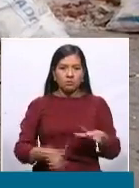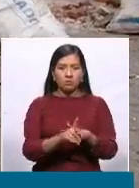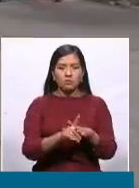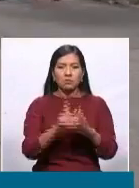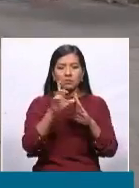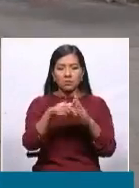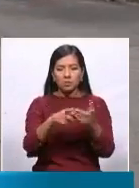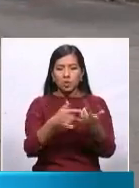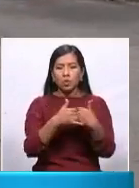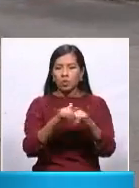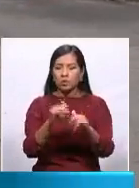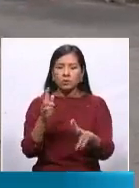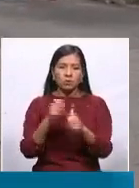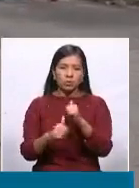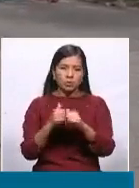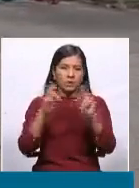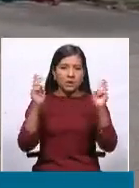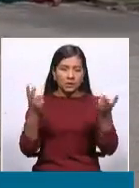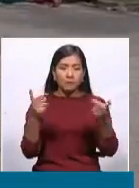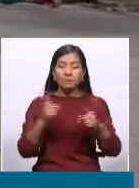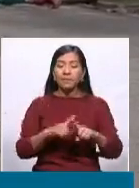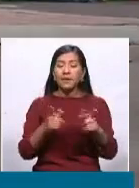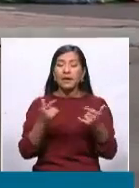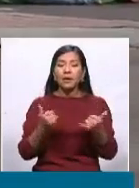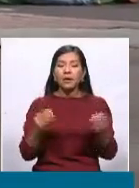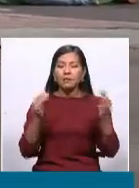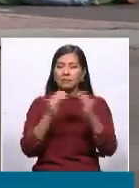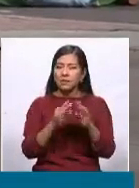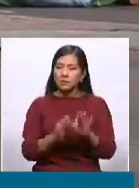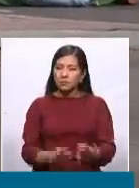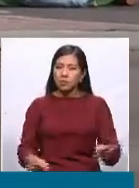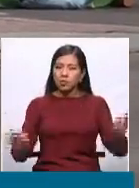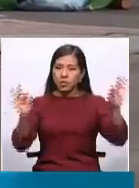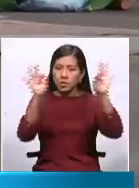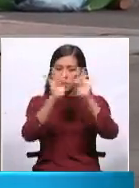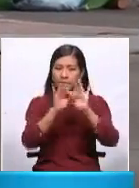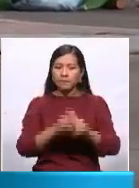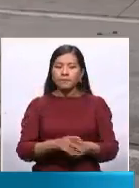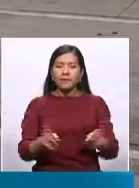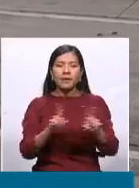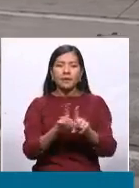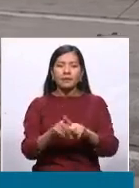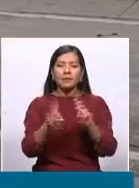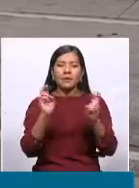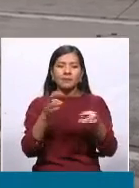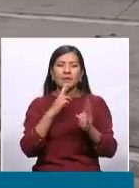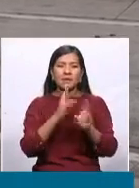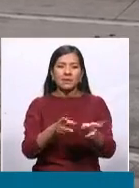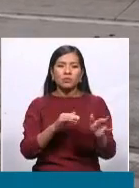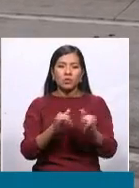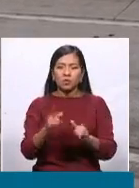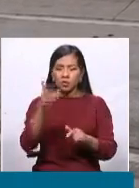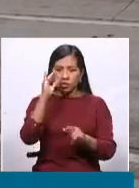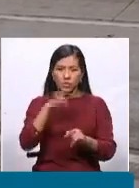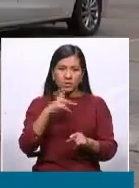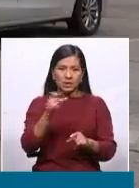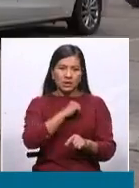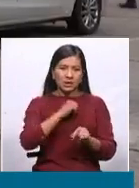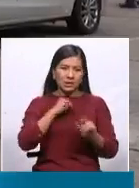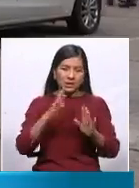continuar con este tema lo que es importante y va mi respuesta un poco a lo que salía decir un senador